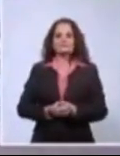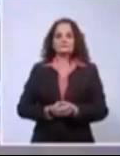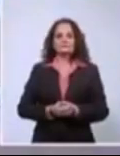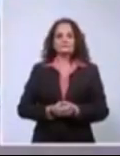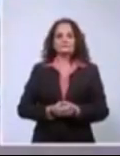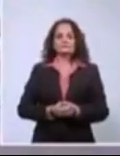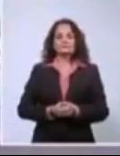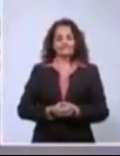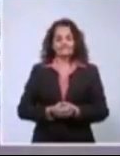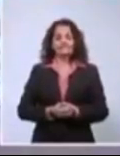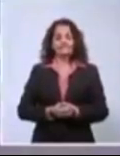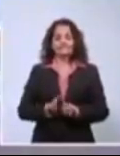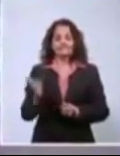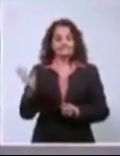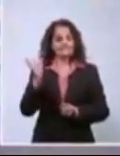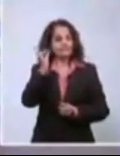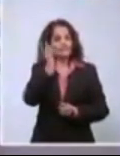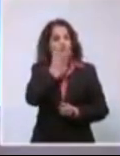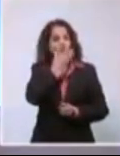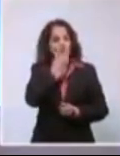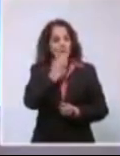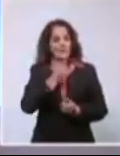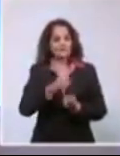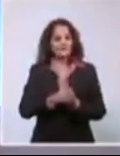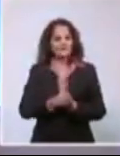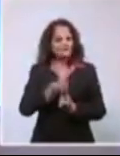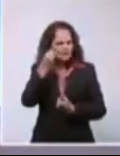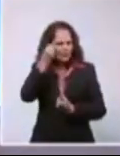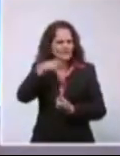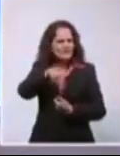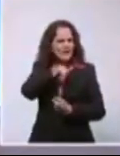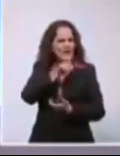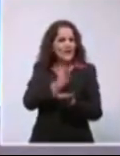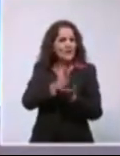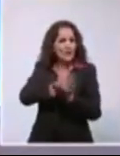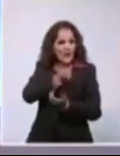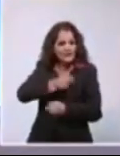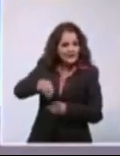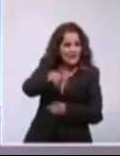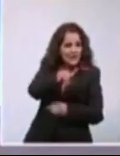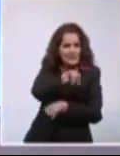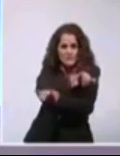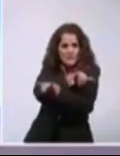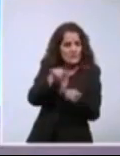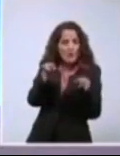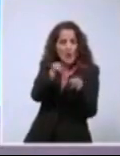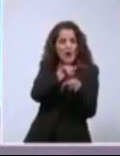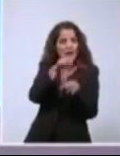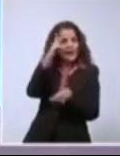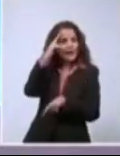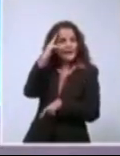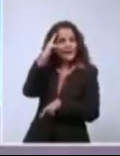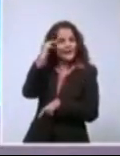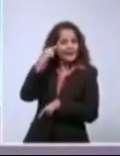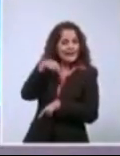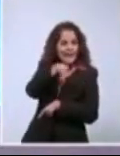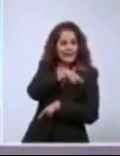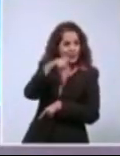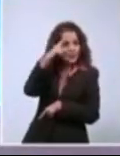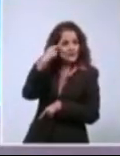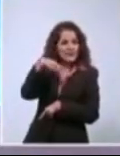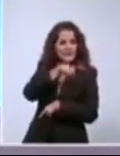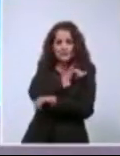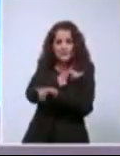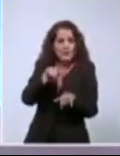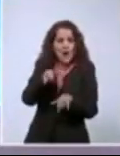Muy joven, ¿verdad? ¿Se imagina que ocurra esto en la escuela de sus hijos o la de sus nietos? ¿En el hospital al que